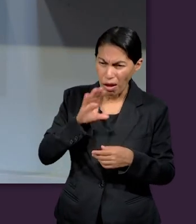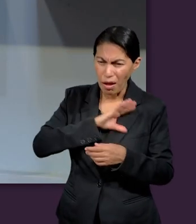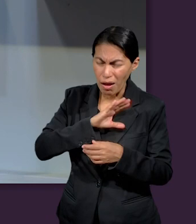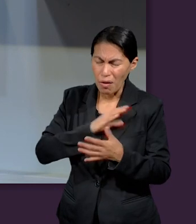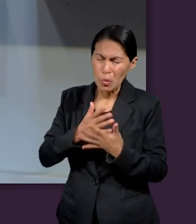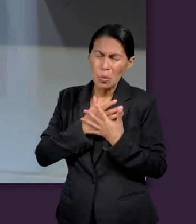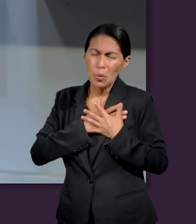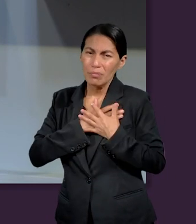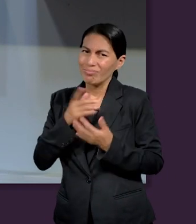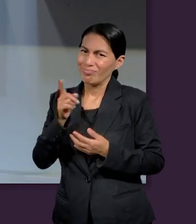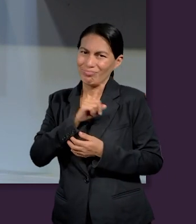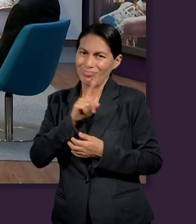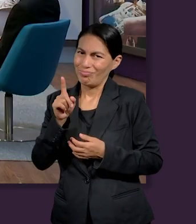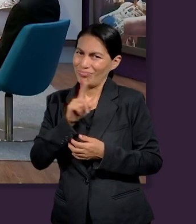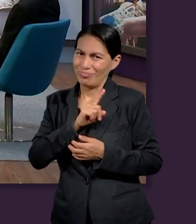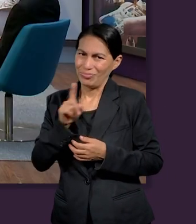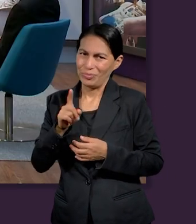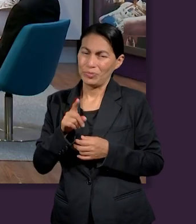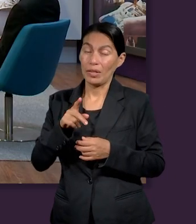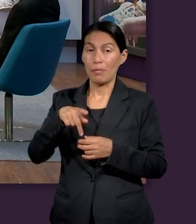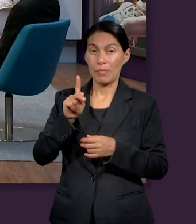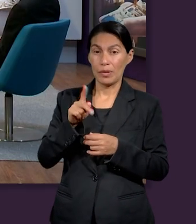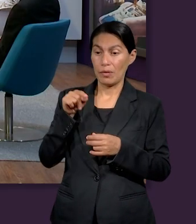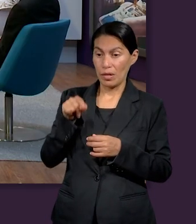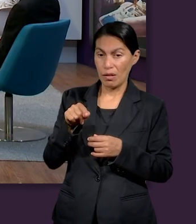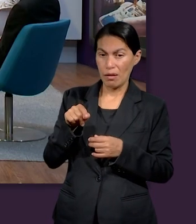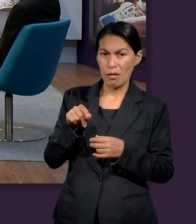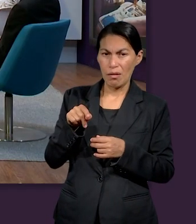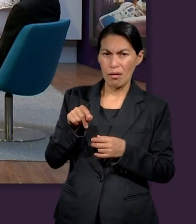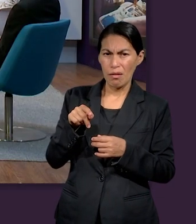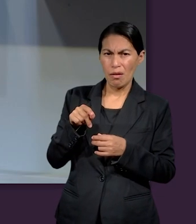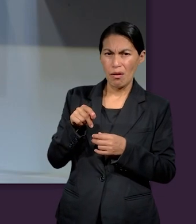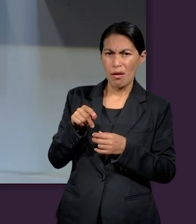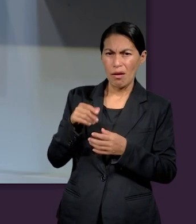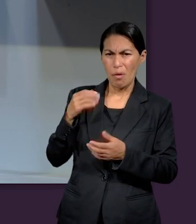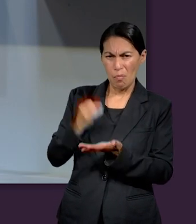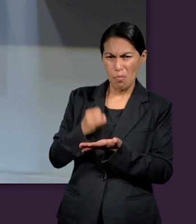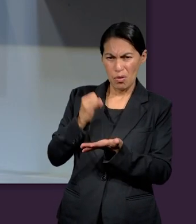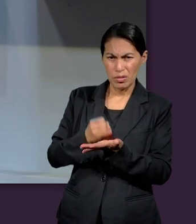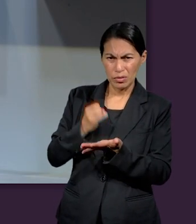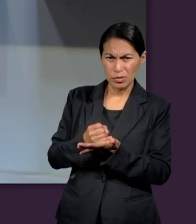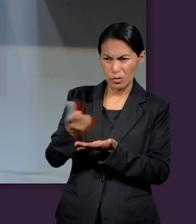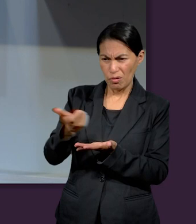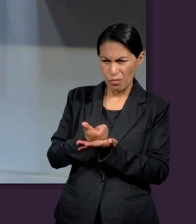la gente sin embargo cuando se encuentra con Jesús